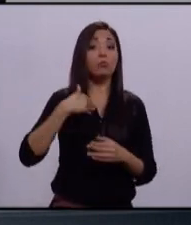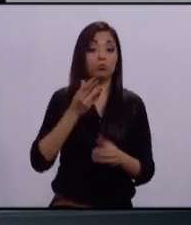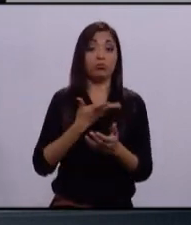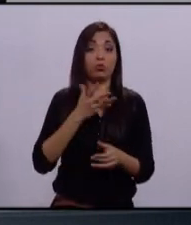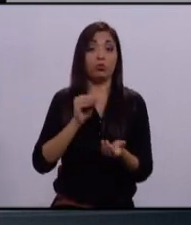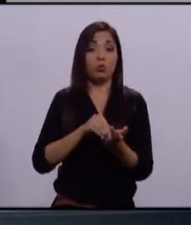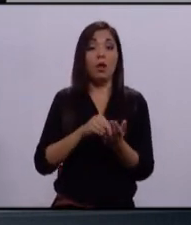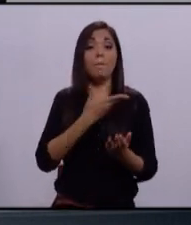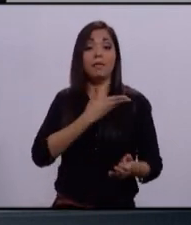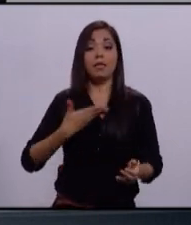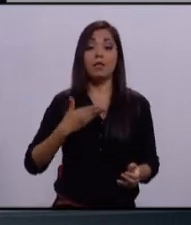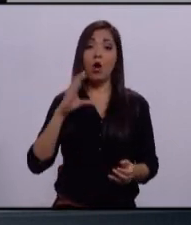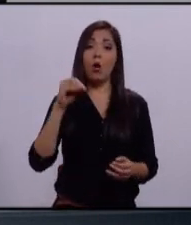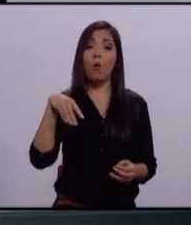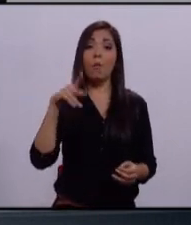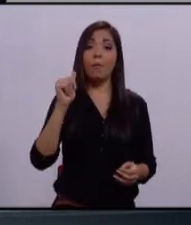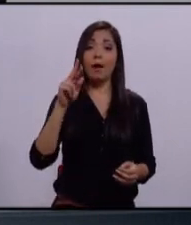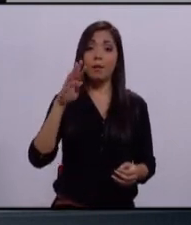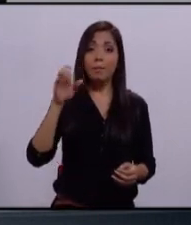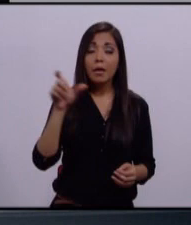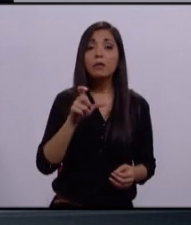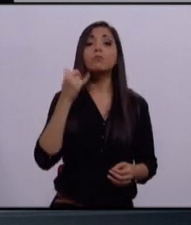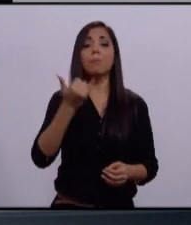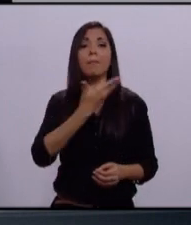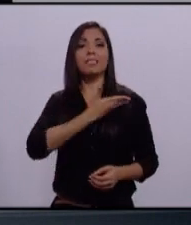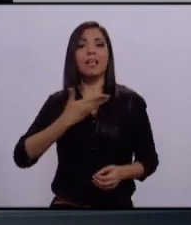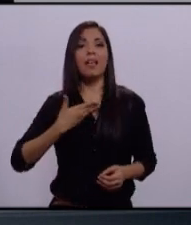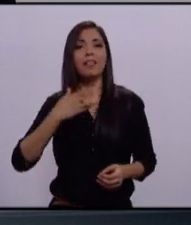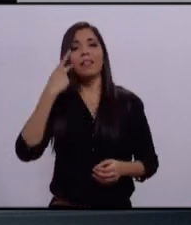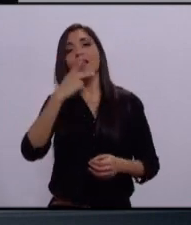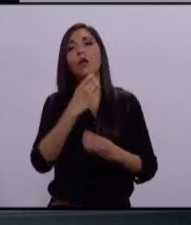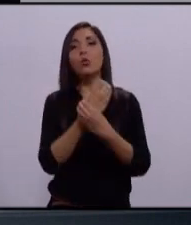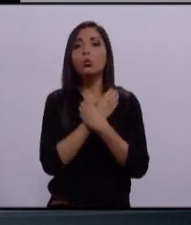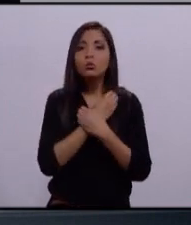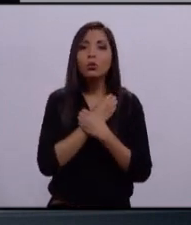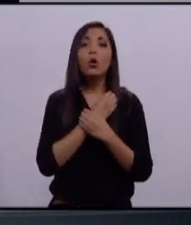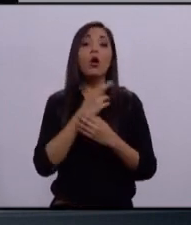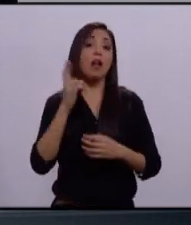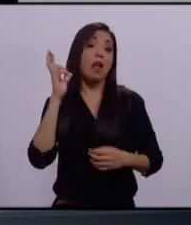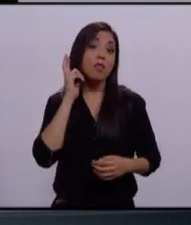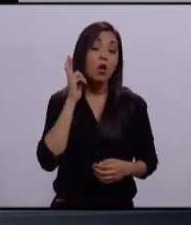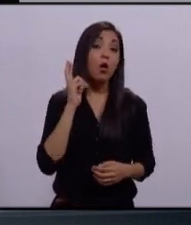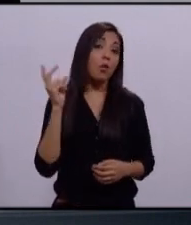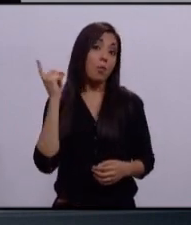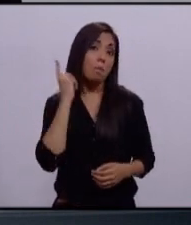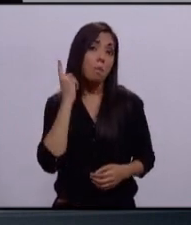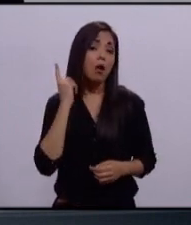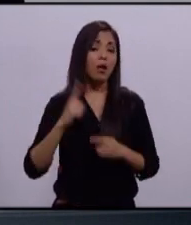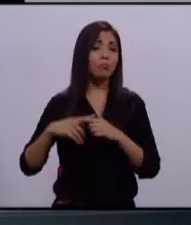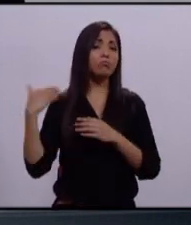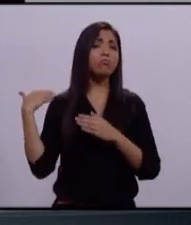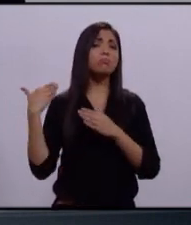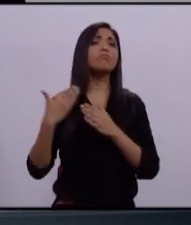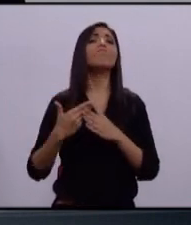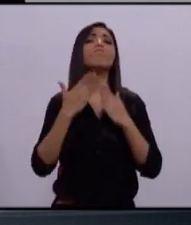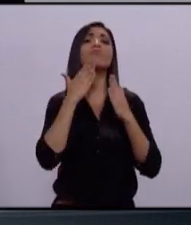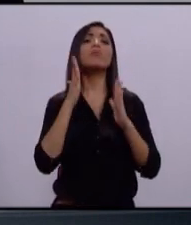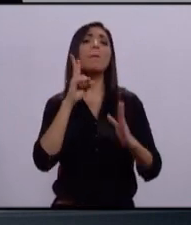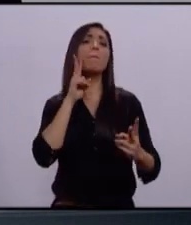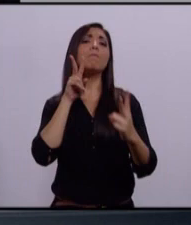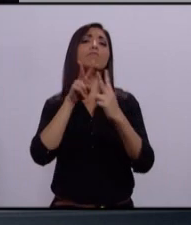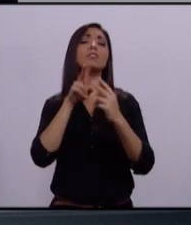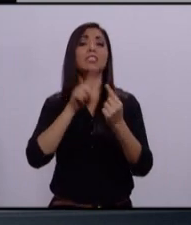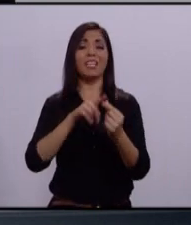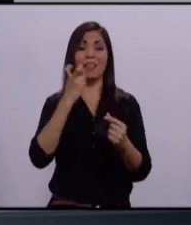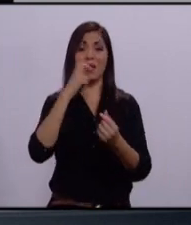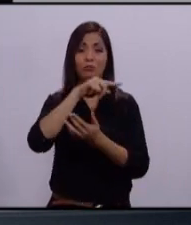Administración, de Educación y Desarrollo Económico, regidor y diputado, mis resultados están a la vista. Desde la